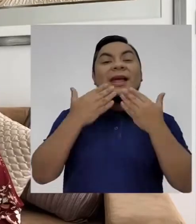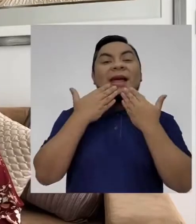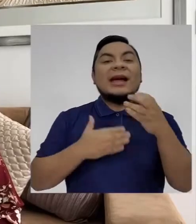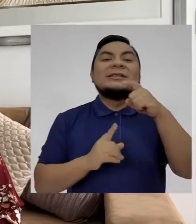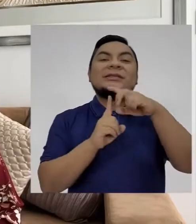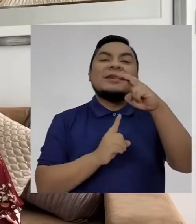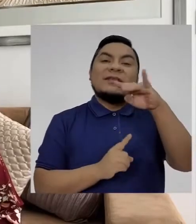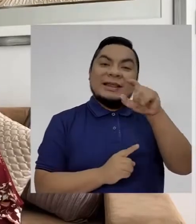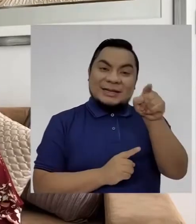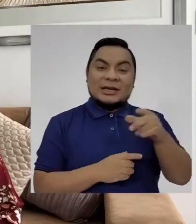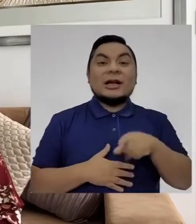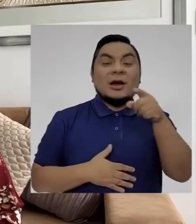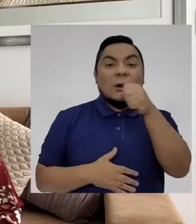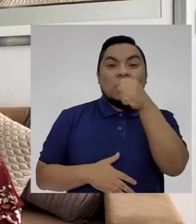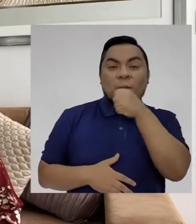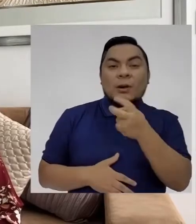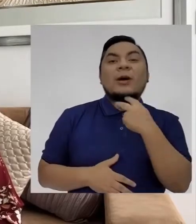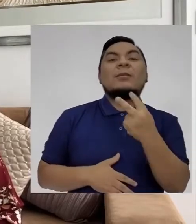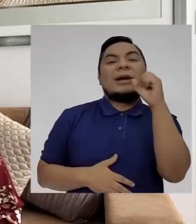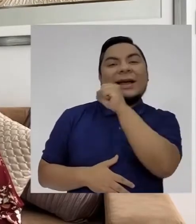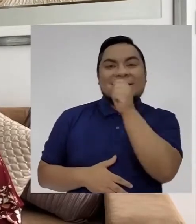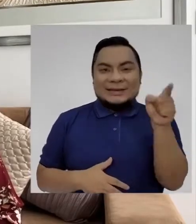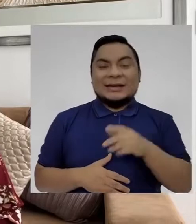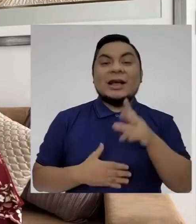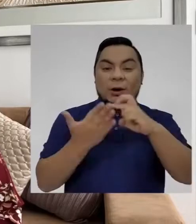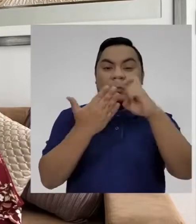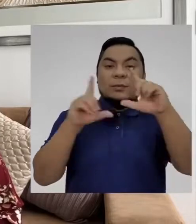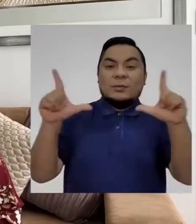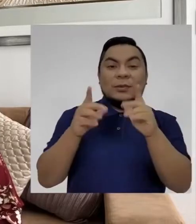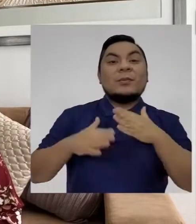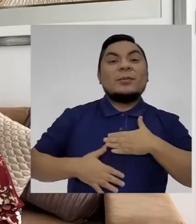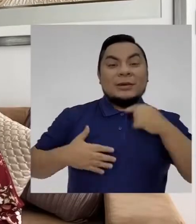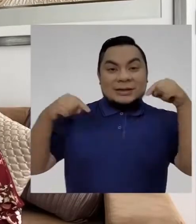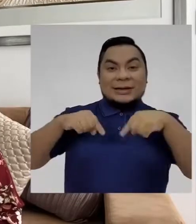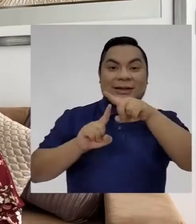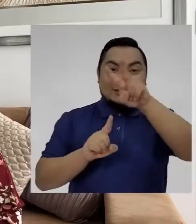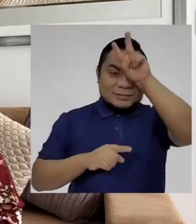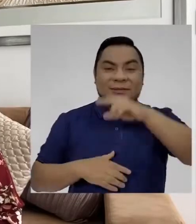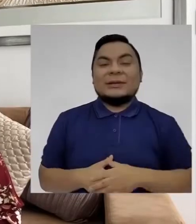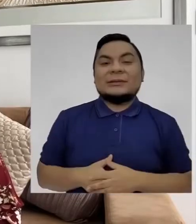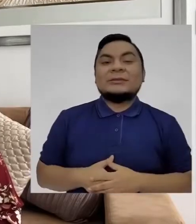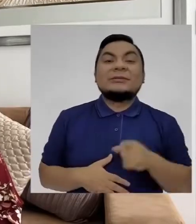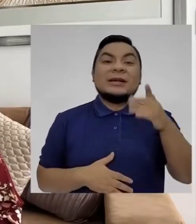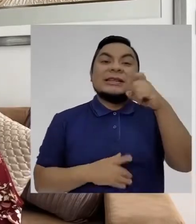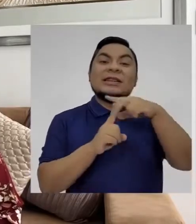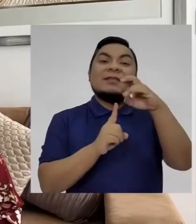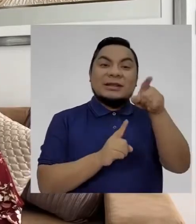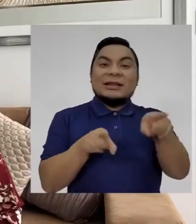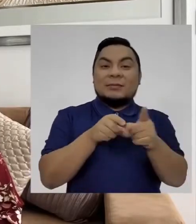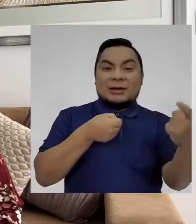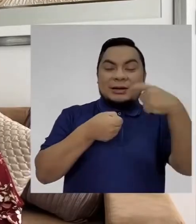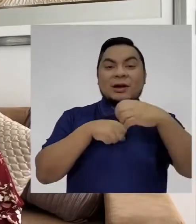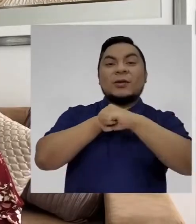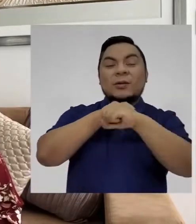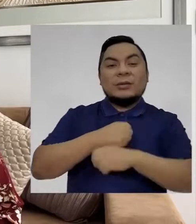Gracias a Stephanie Orúe, conductora de La Voz Cantante, programa que pueden disfrutar aquí en TV Perú. Stephanie también